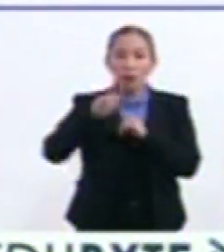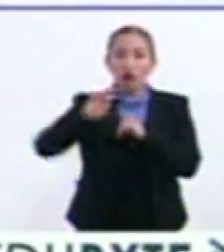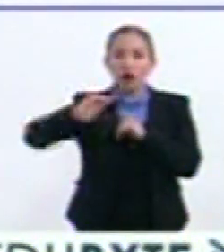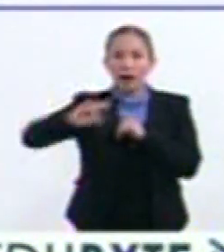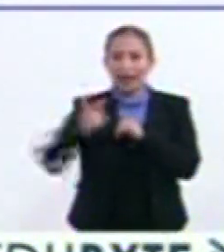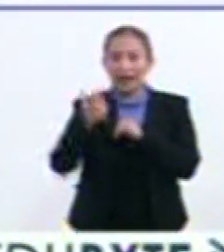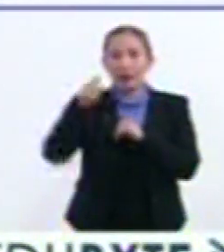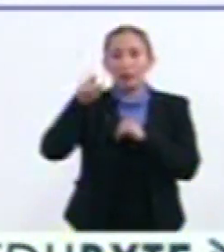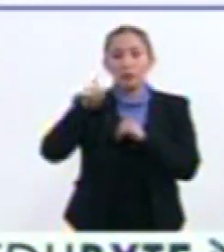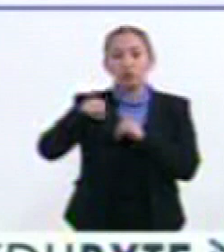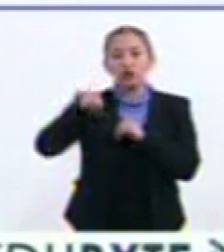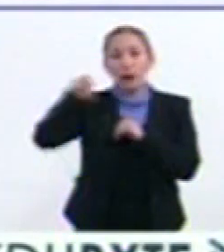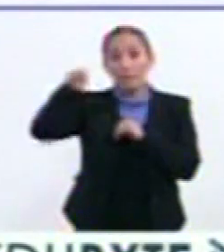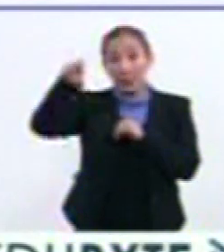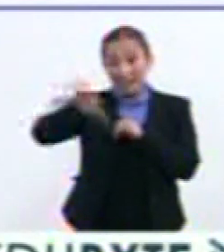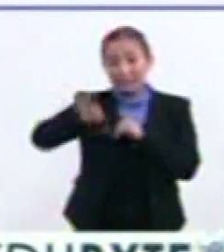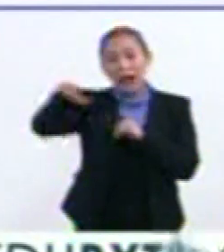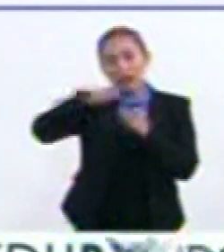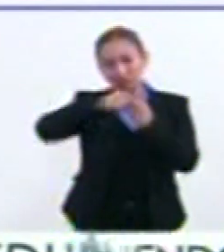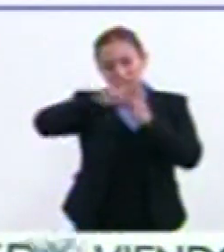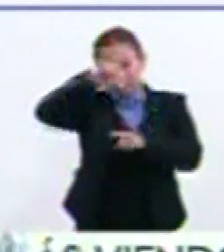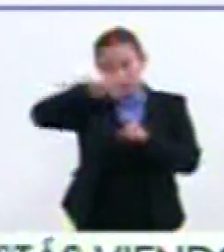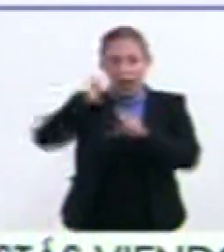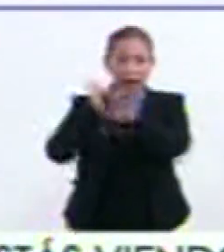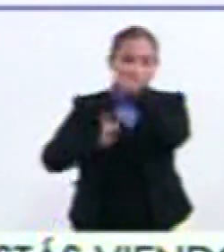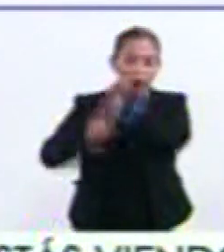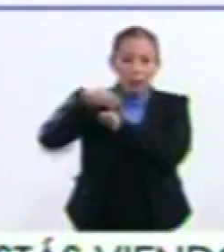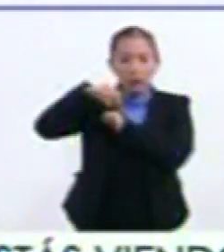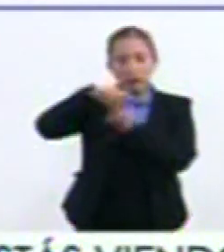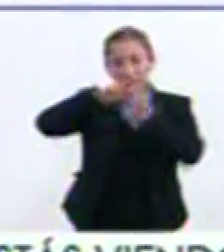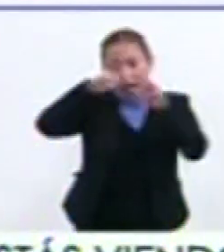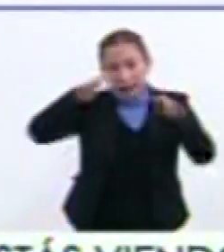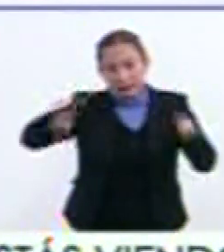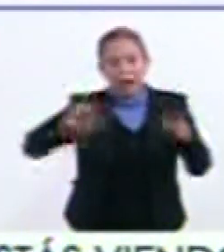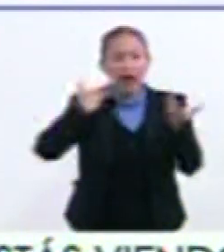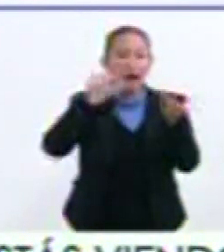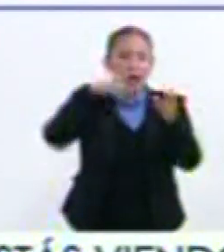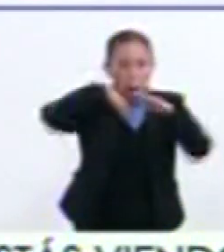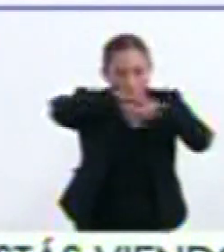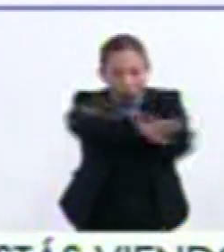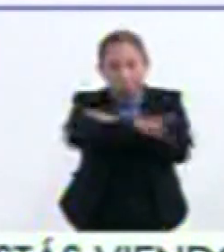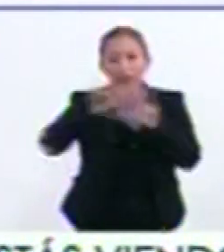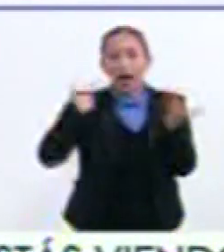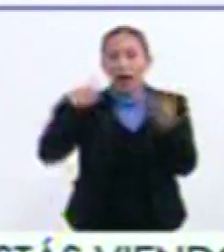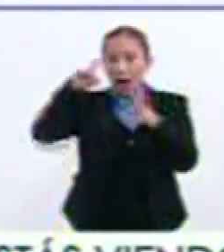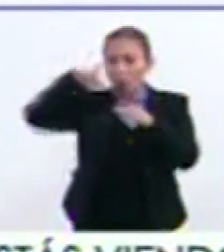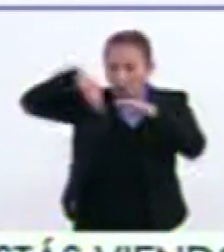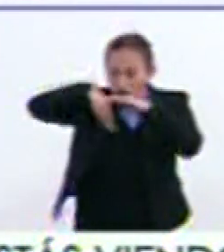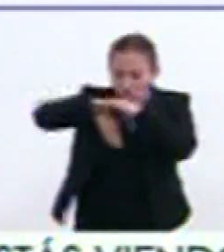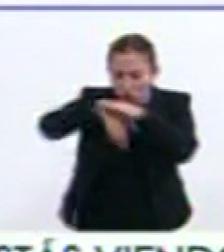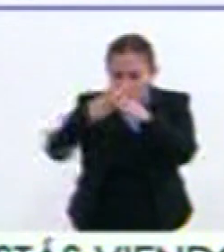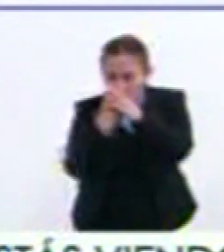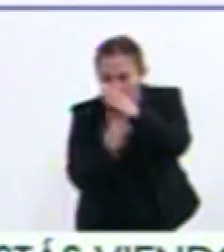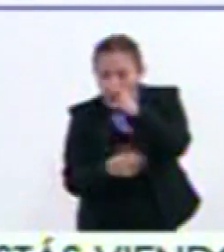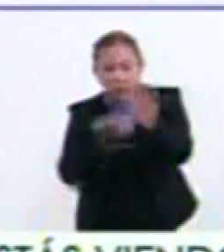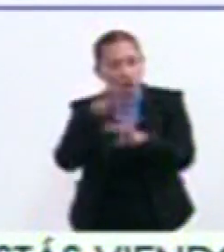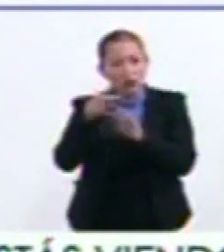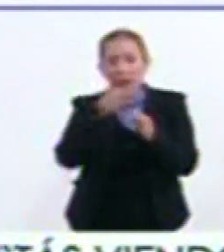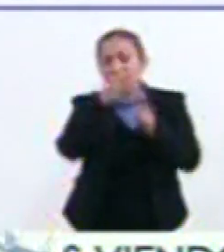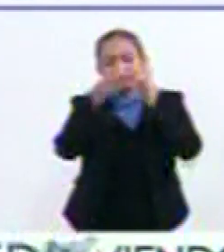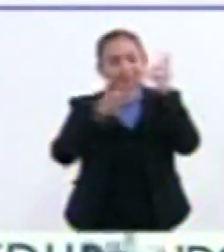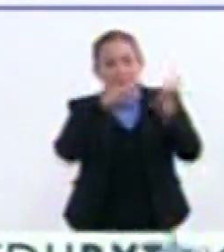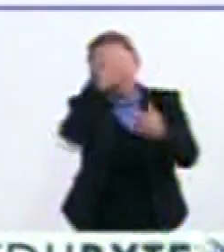.org.mx Ahí está La arqueología De montaña La arqueología De cuevas Arqueología subacuática Y todas las